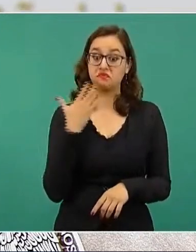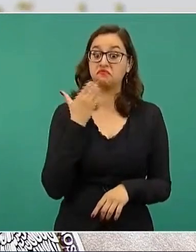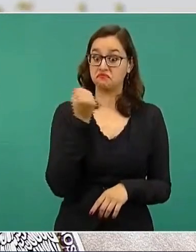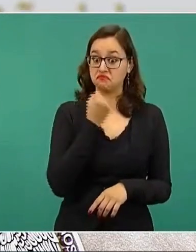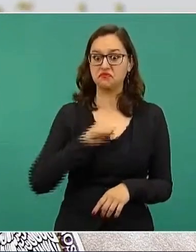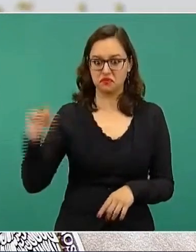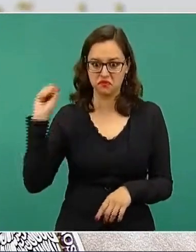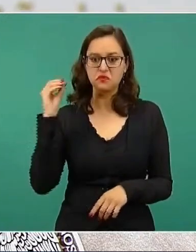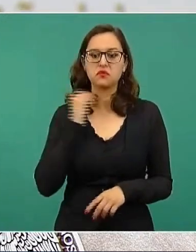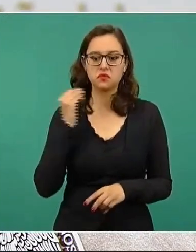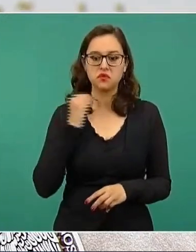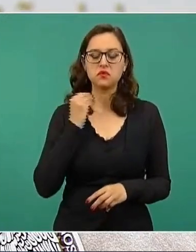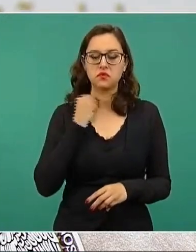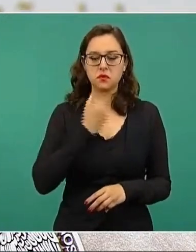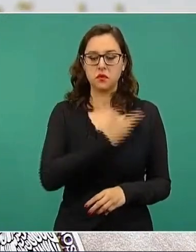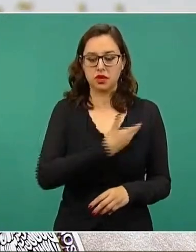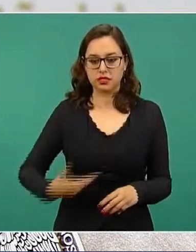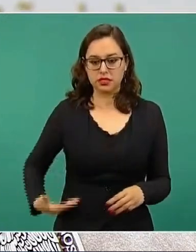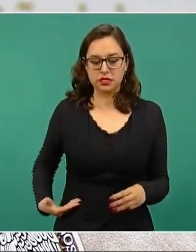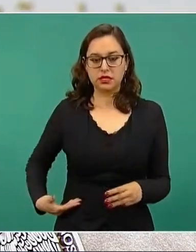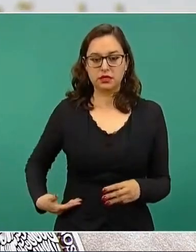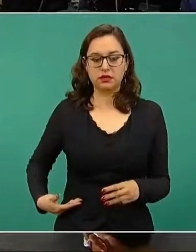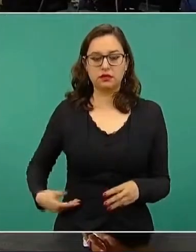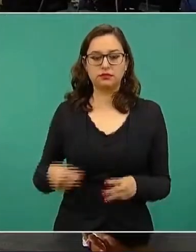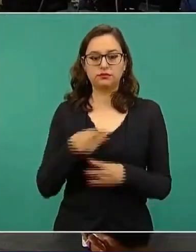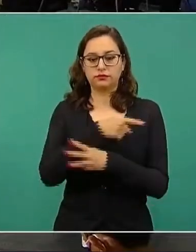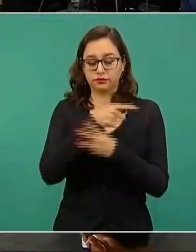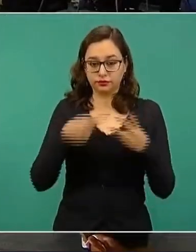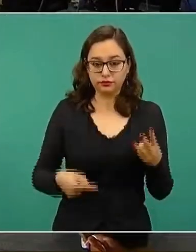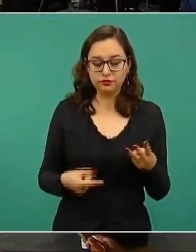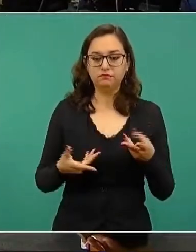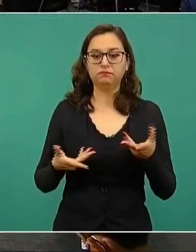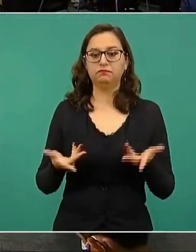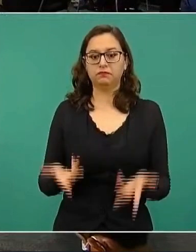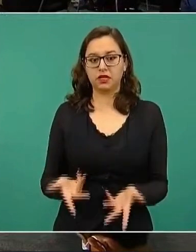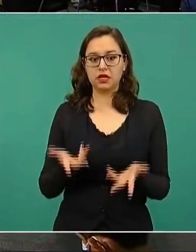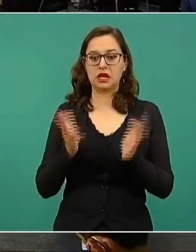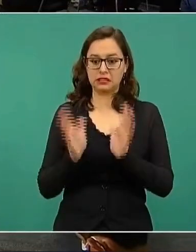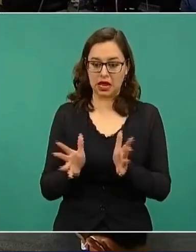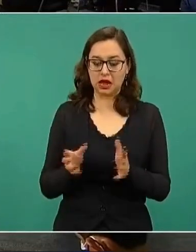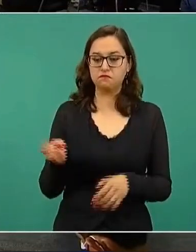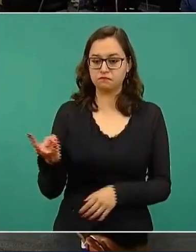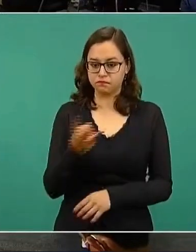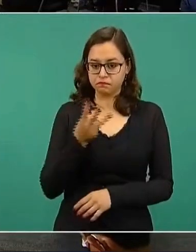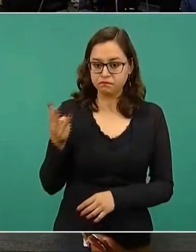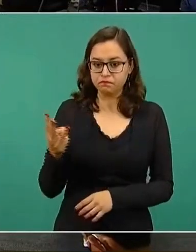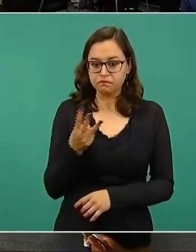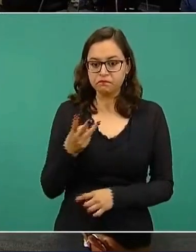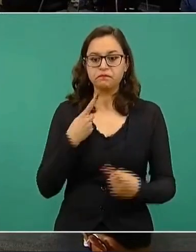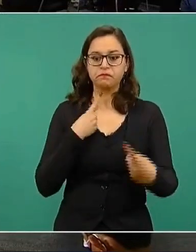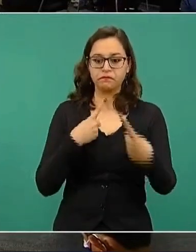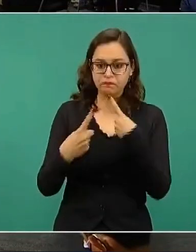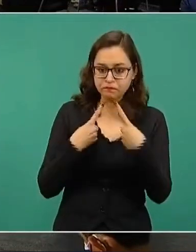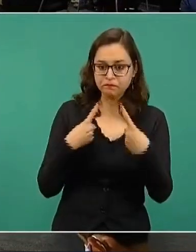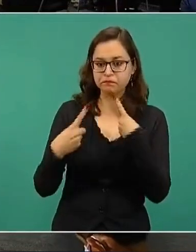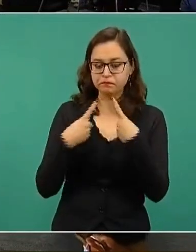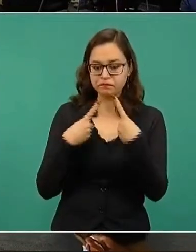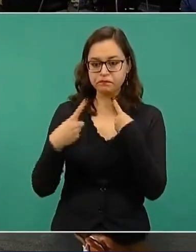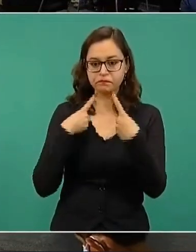jurídica del Ejecutivo Federal que tenemos ahora, hemos tenido un diálogo del Poder Ejecutivo con